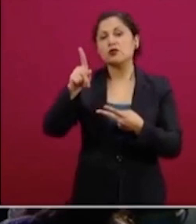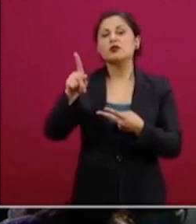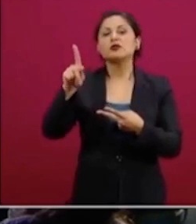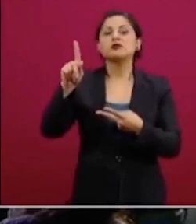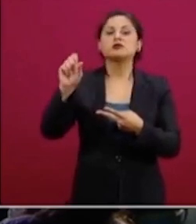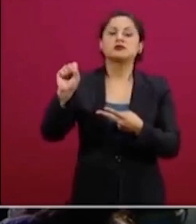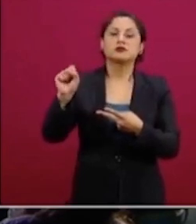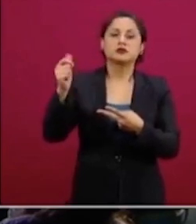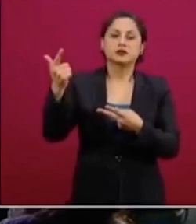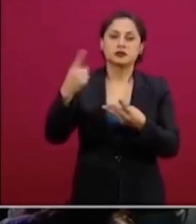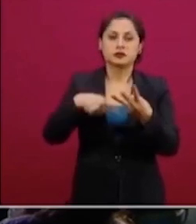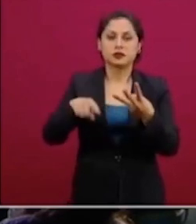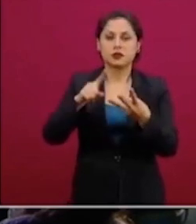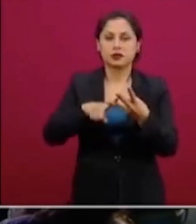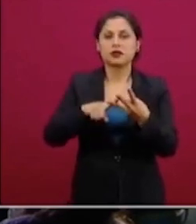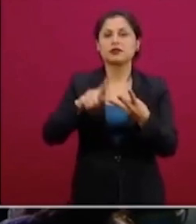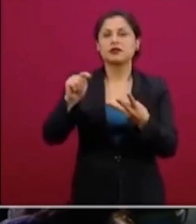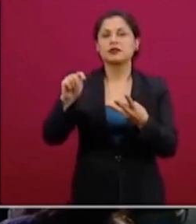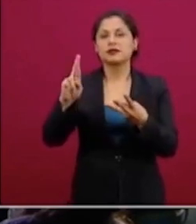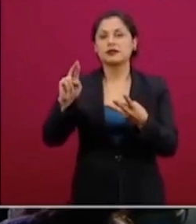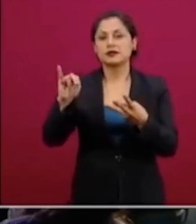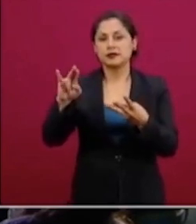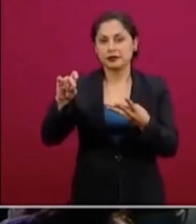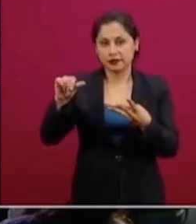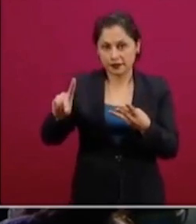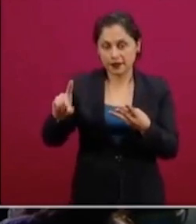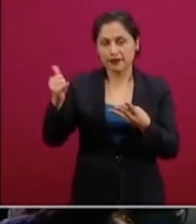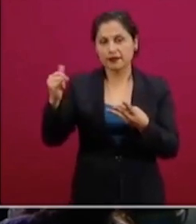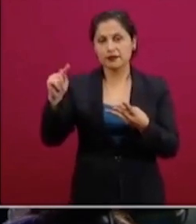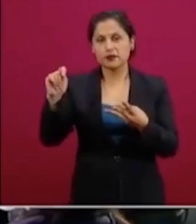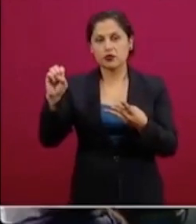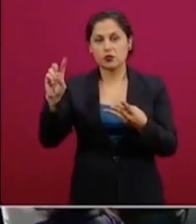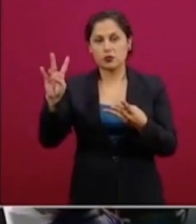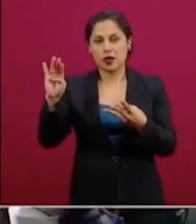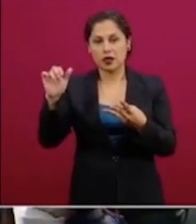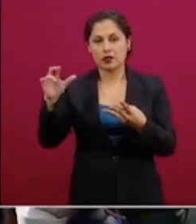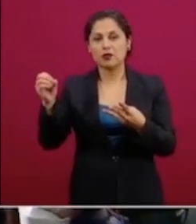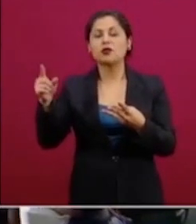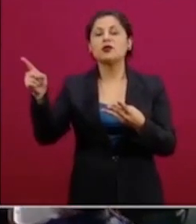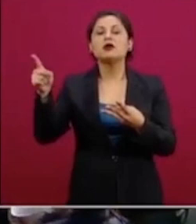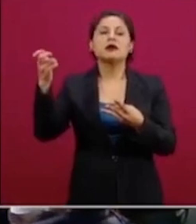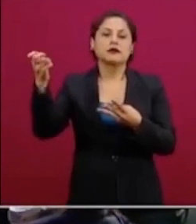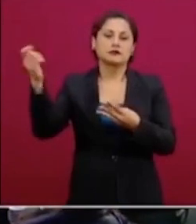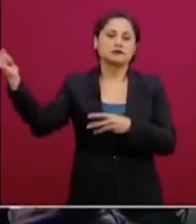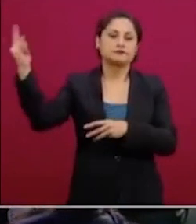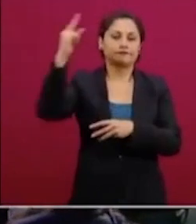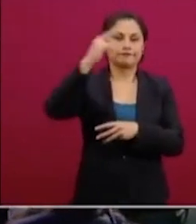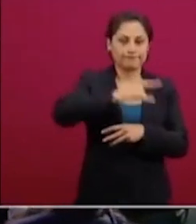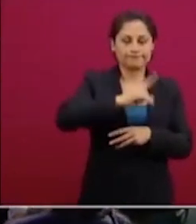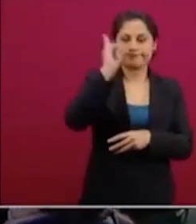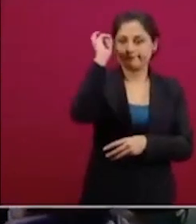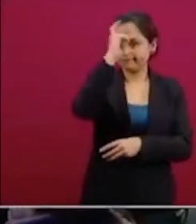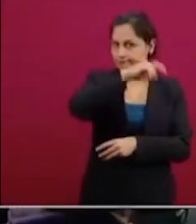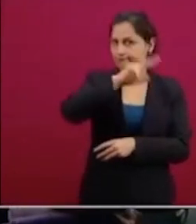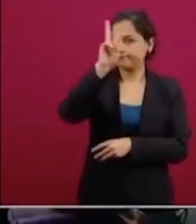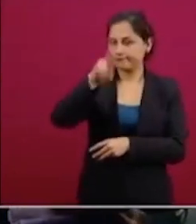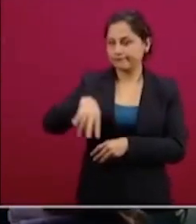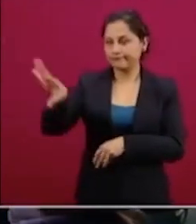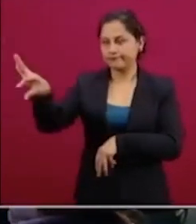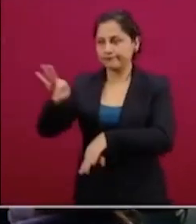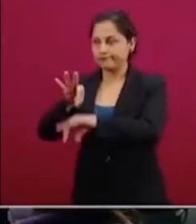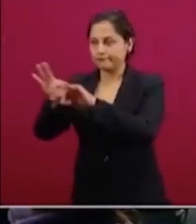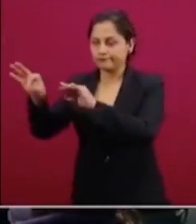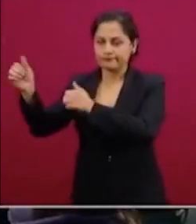en tercer lugar Trinidad y Tobago, tuvo que ser una operación específica porque es muy complicado viajar de allá para acá, y